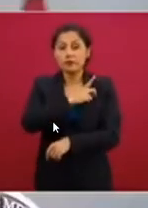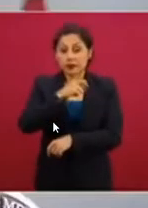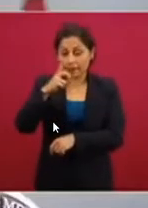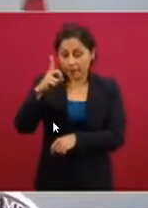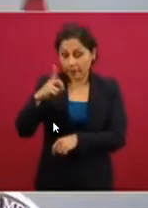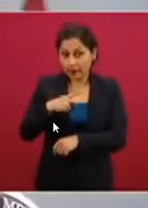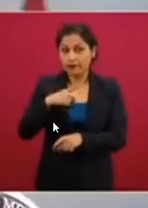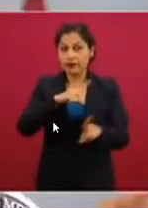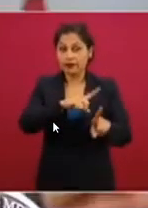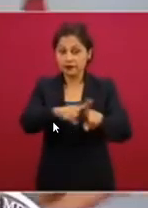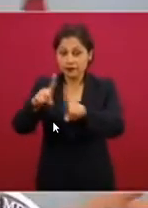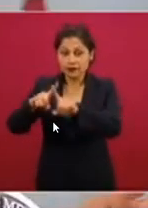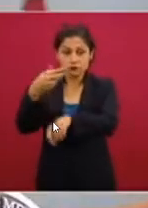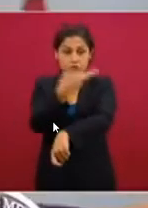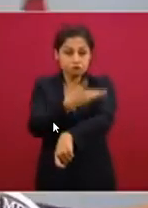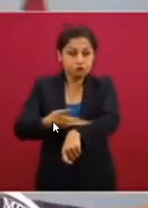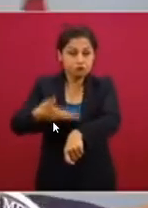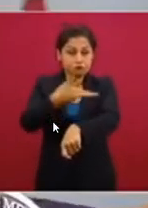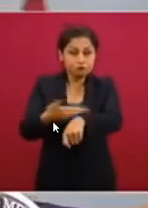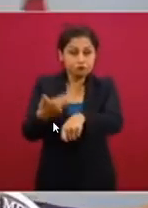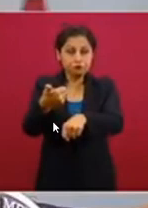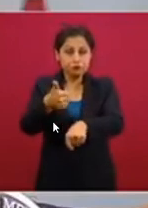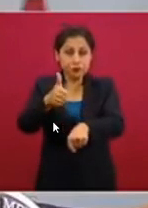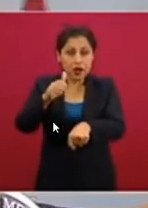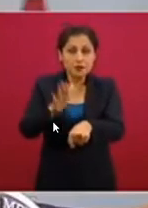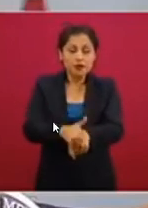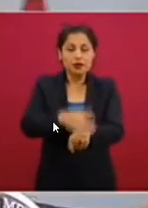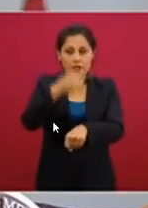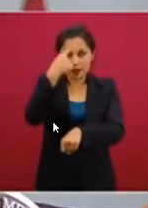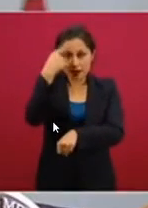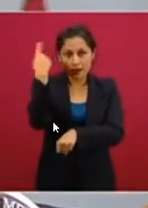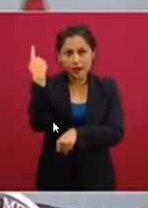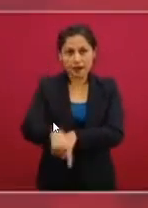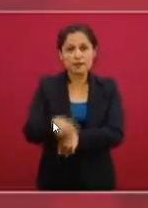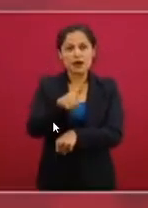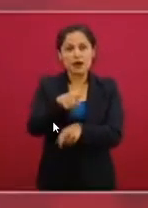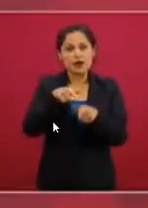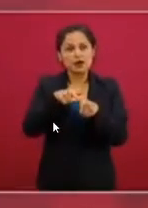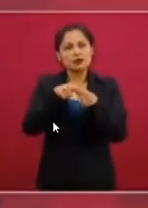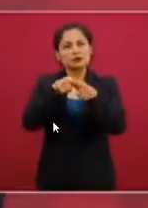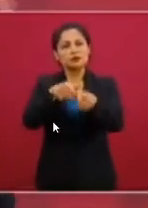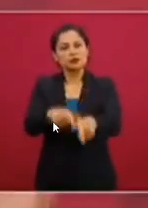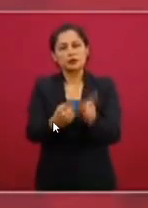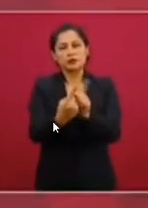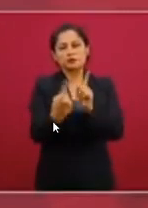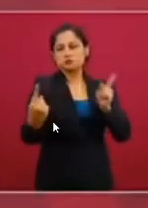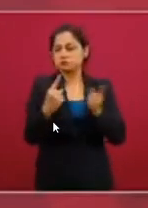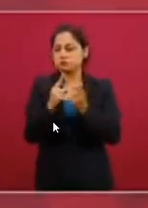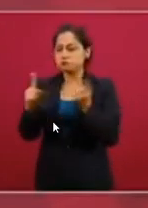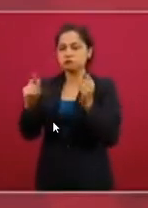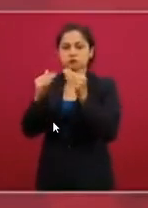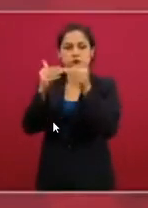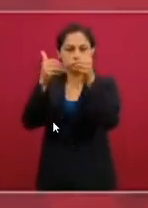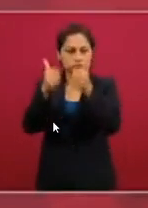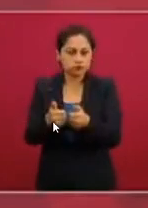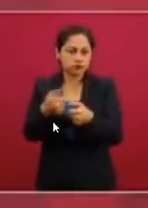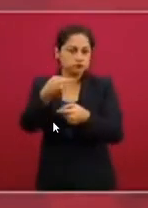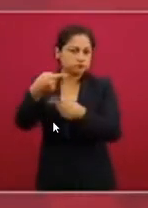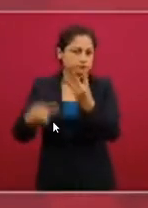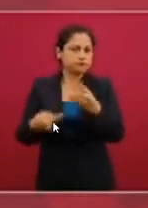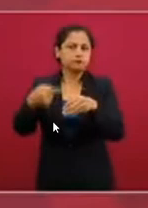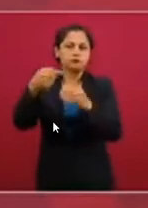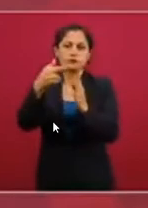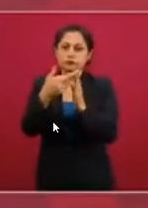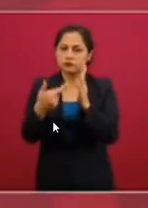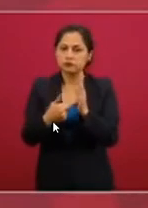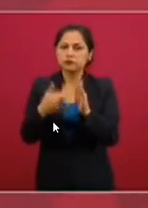administrativas que garanticen que se cumpla la Jornada Nacional de Sana Distancia. En resumen y con todo esto, hoy queremos